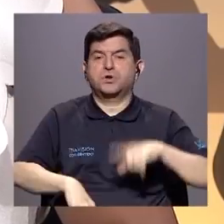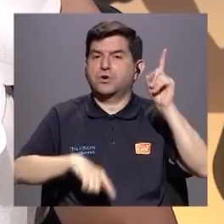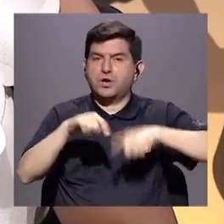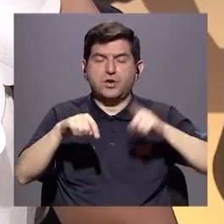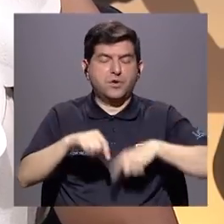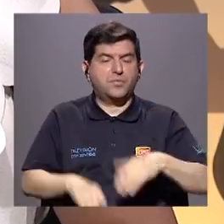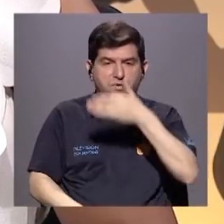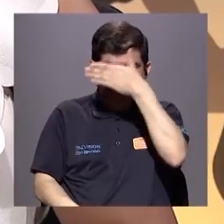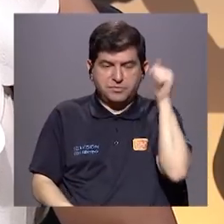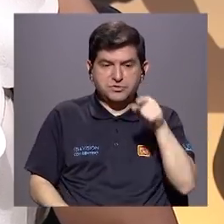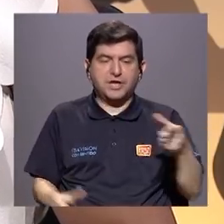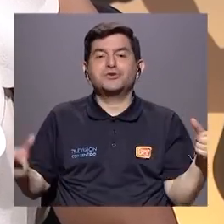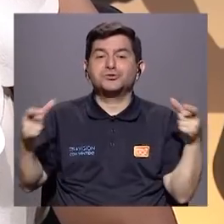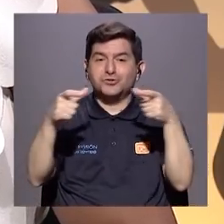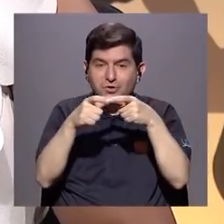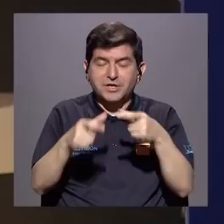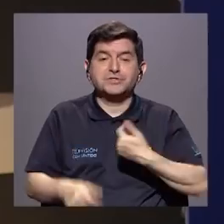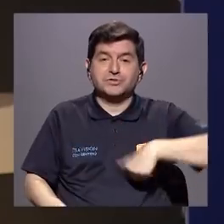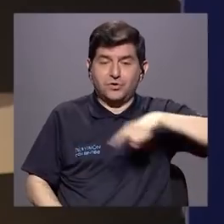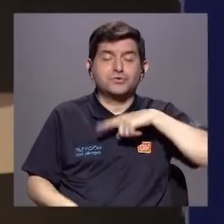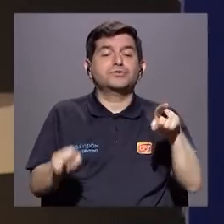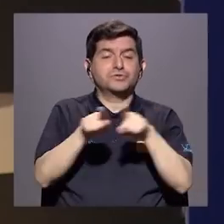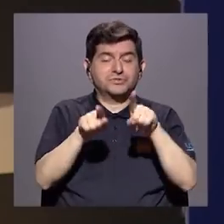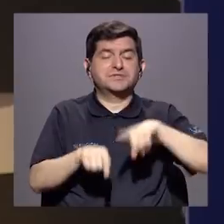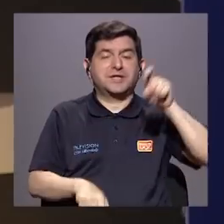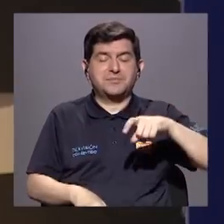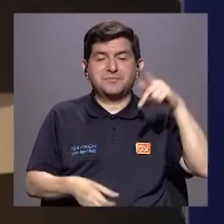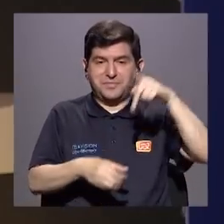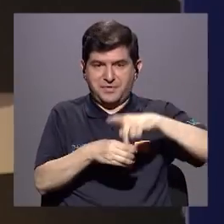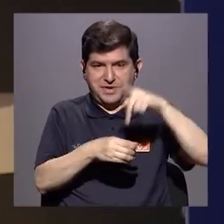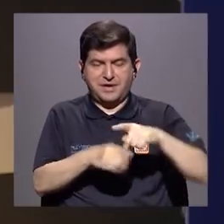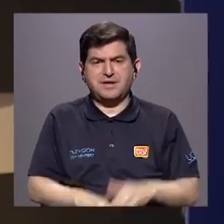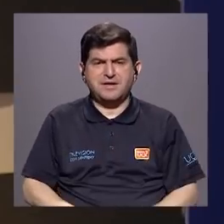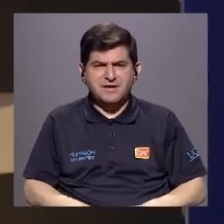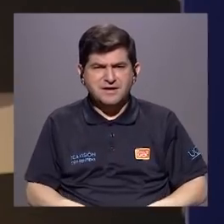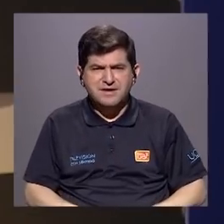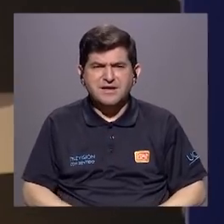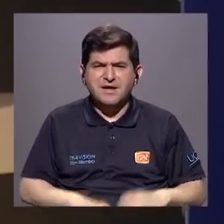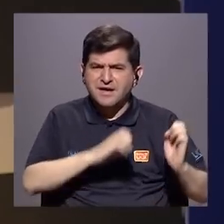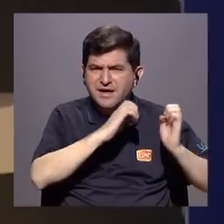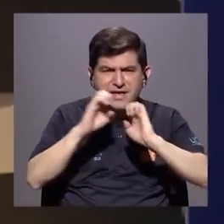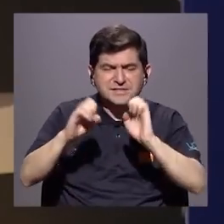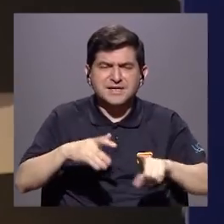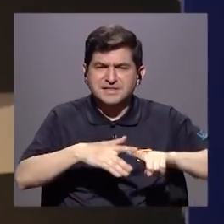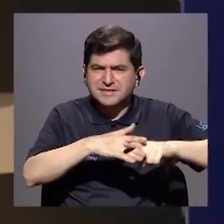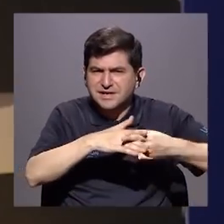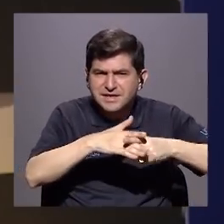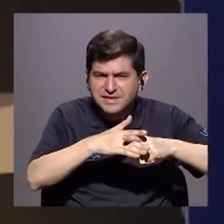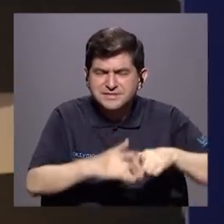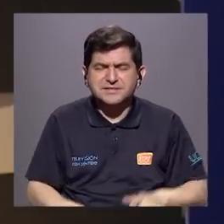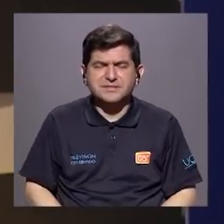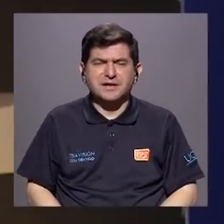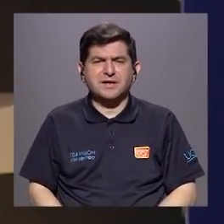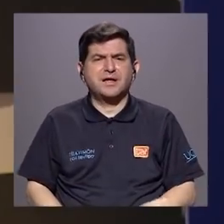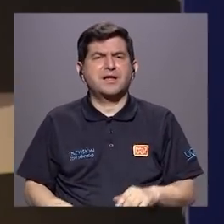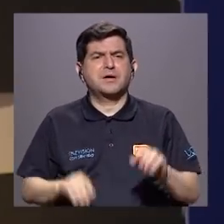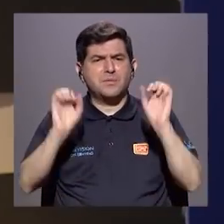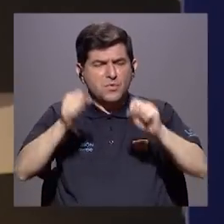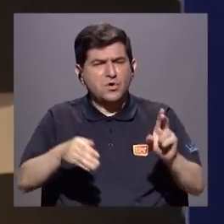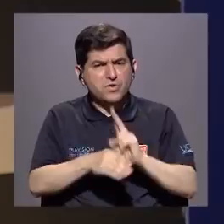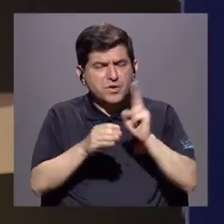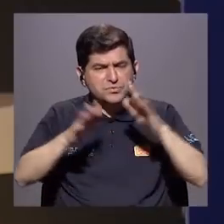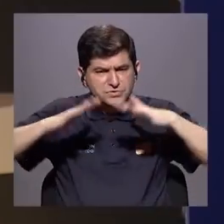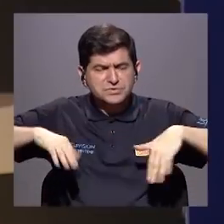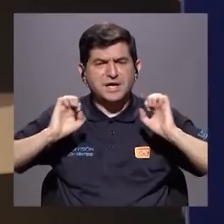y no podemos perder de vista que están conectados. Nosotros también tenemos que estar ahí. Existen estrategias, herramientas, instrumentos que podemos socializar en los